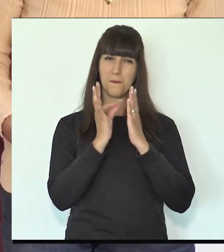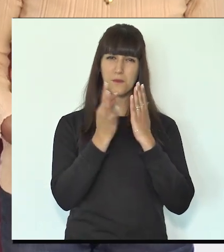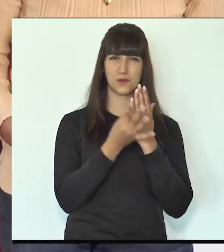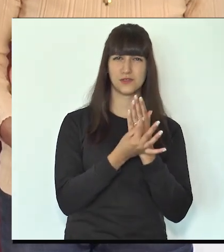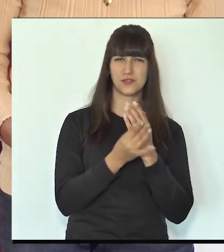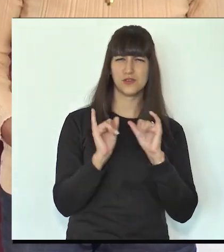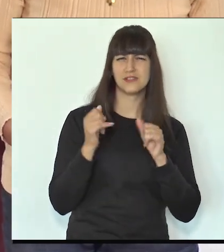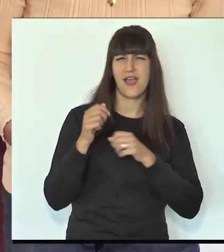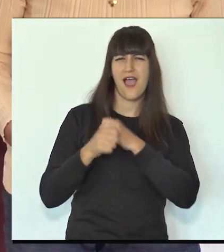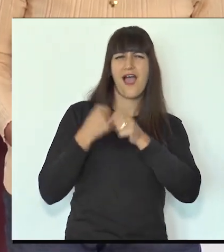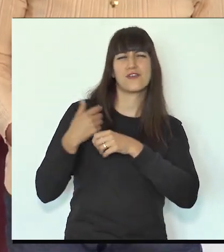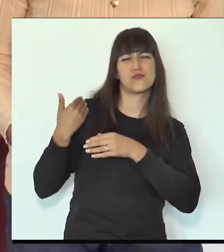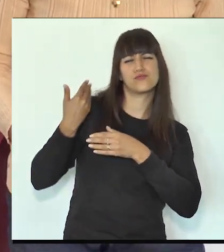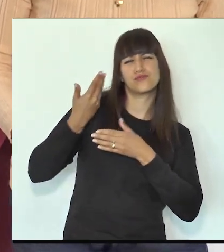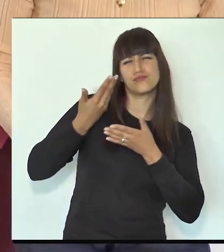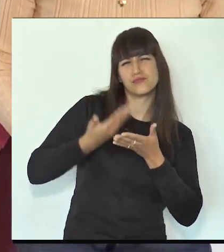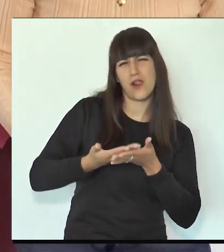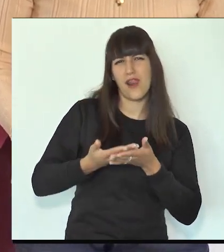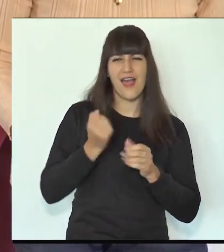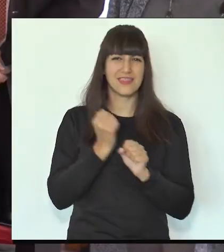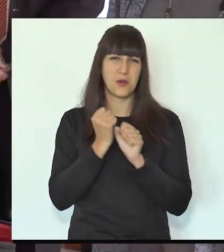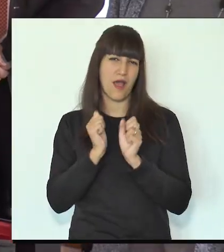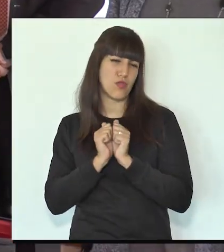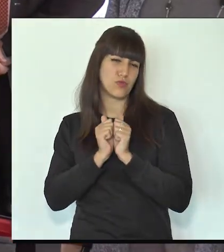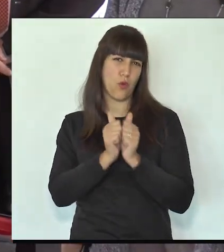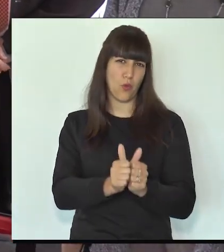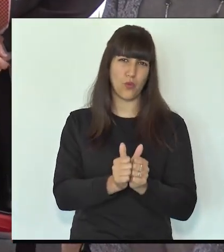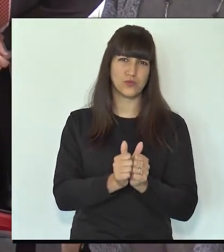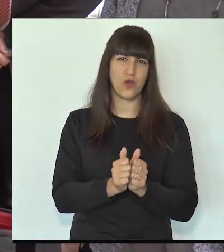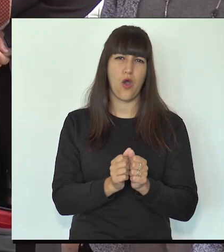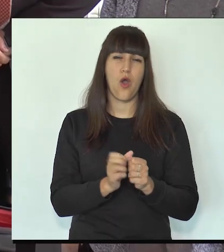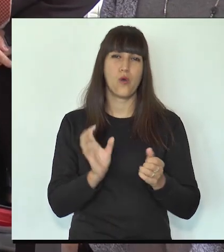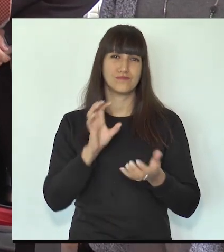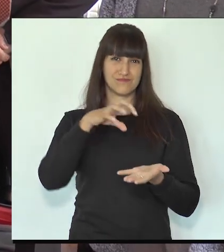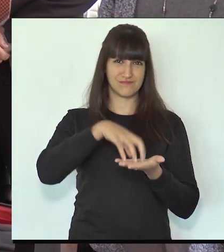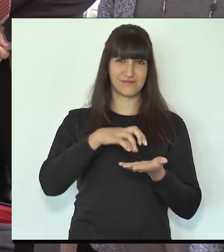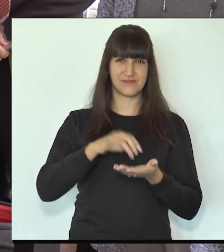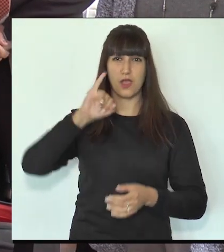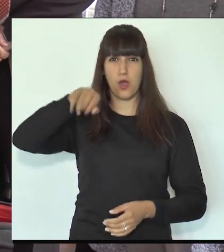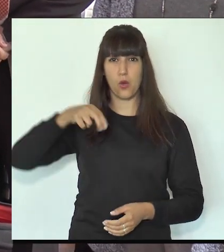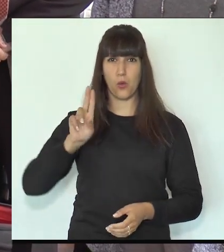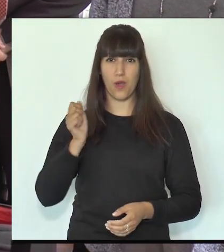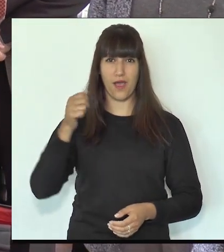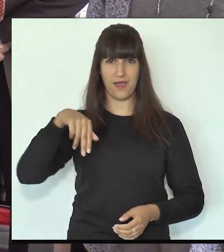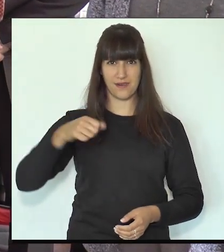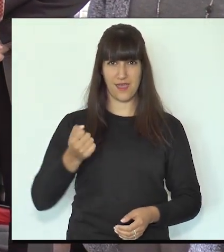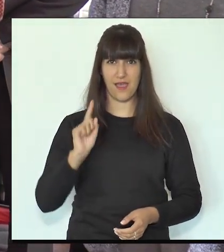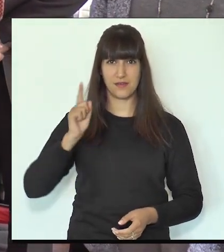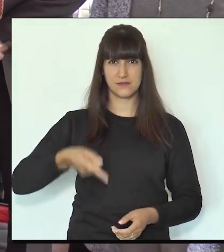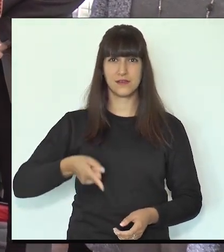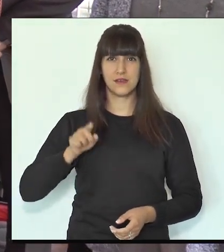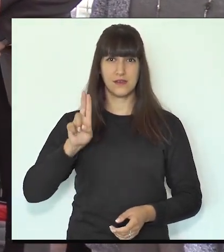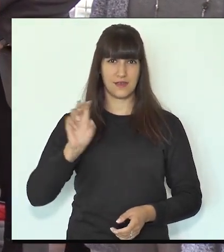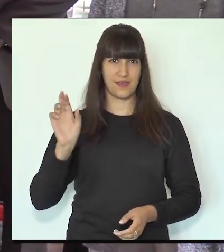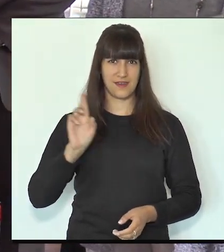Un proyecto que venimos ya hace un par de años trabajando conjuntamente con Juana Guerra, buscando qué sería lo fundamental para ellos y qué pueda ser